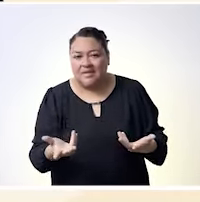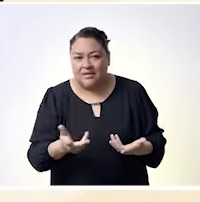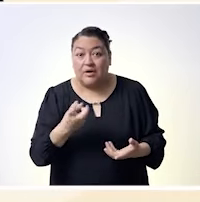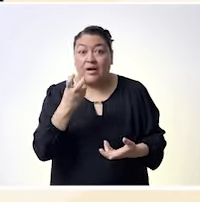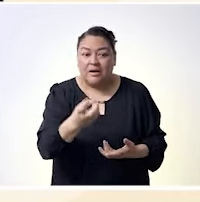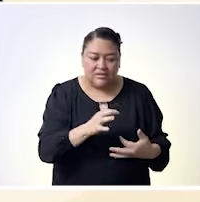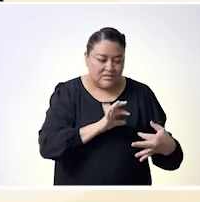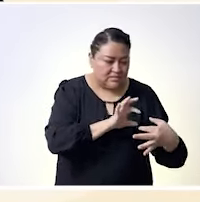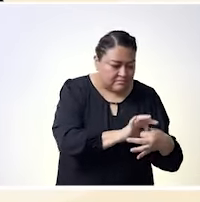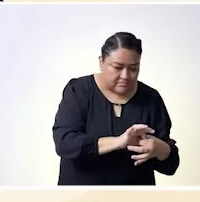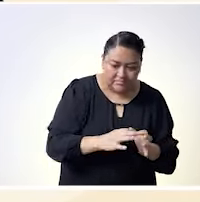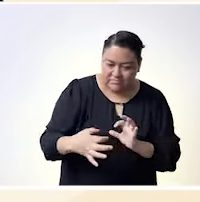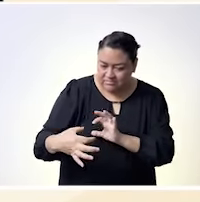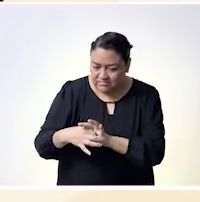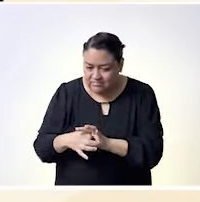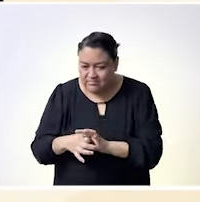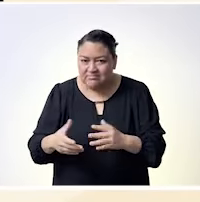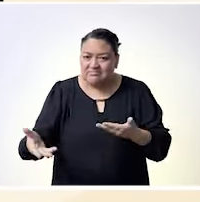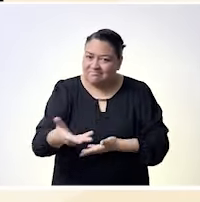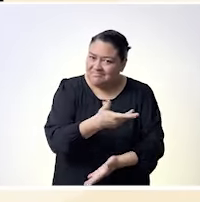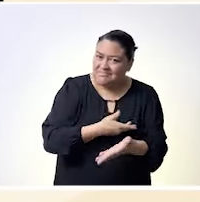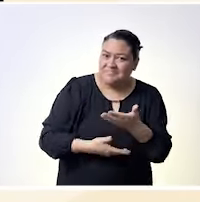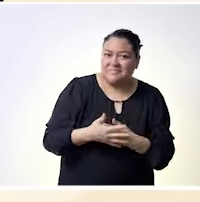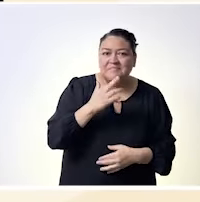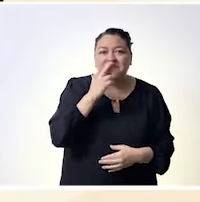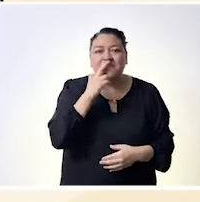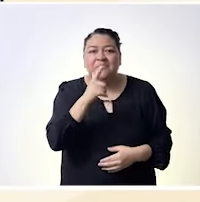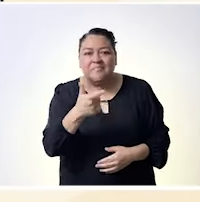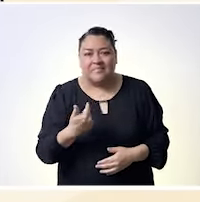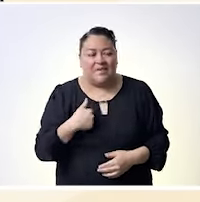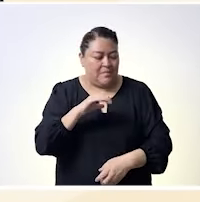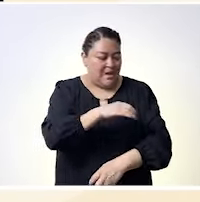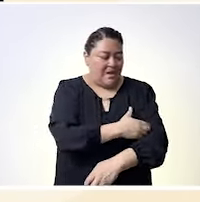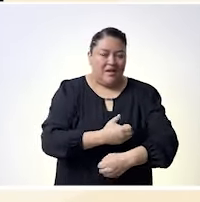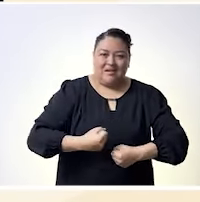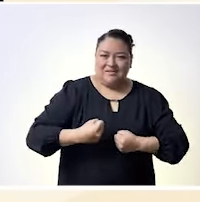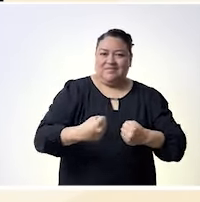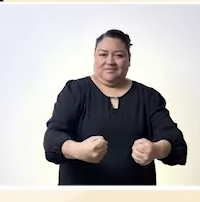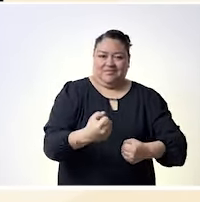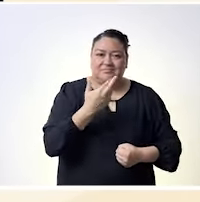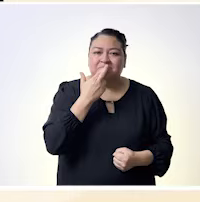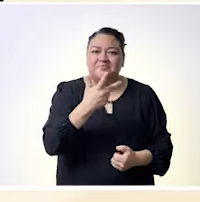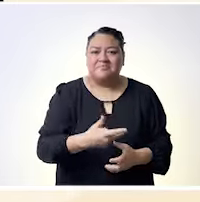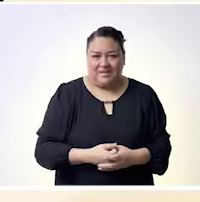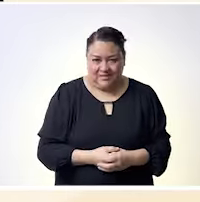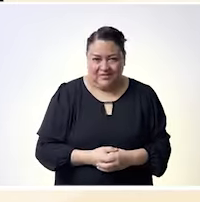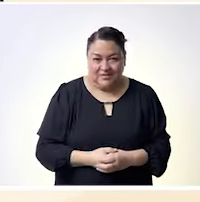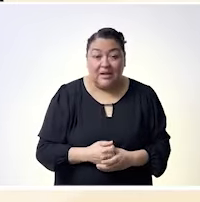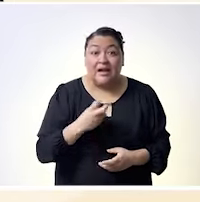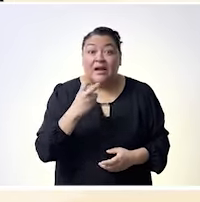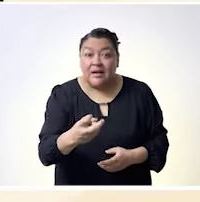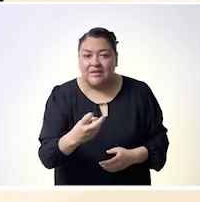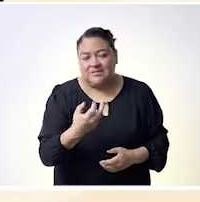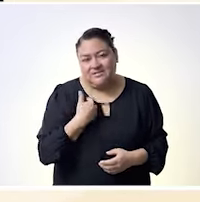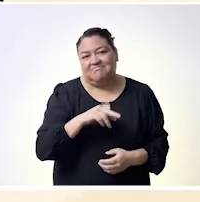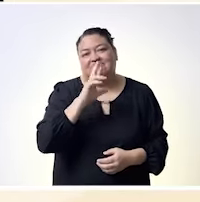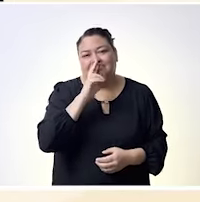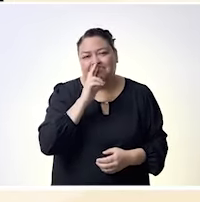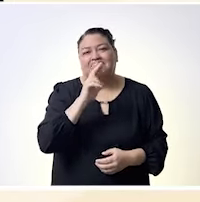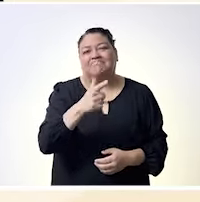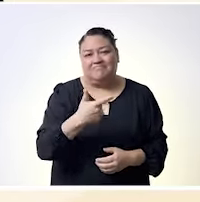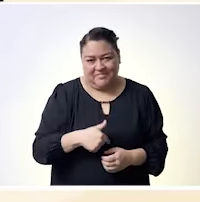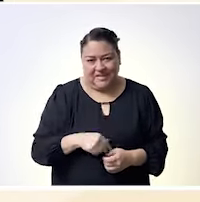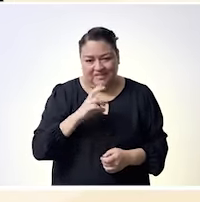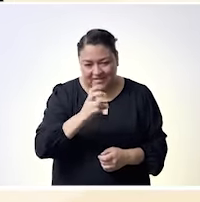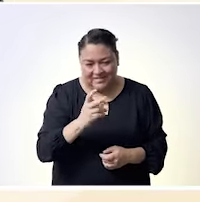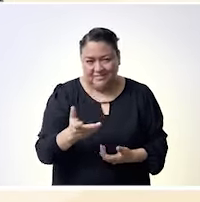que es como una cosa hasta de sentido común si vemos que se pide tanto que se exige tanto ¿dónde está ese sentido común? ¿no? ¿por qué